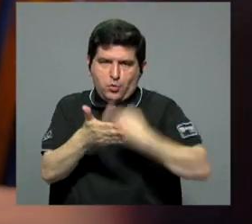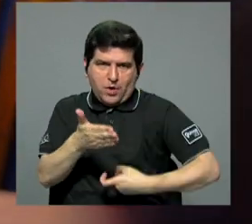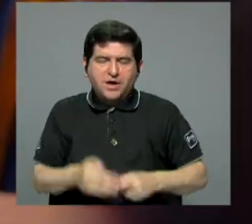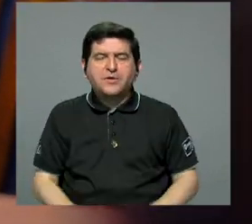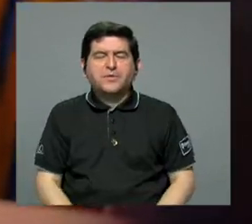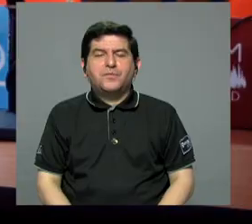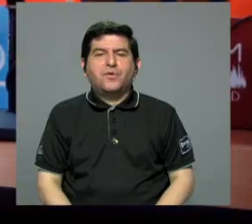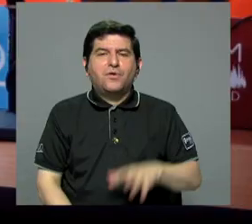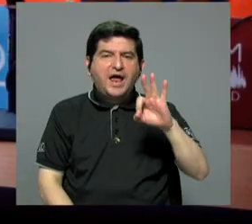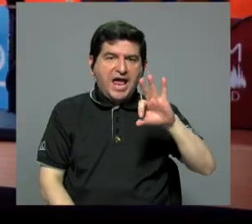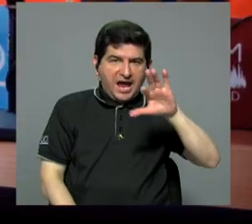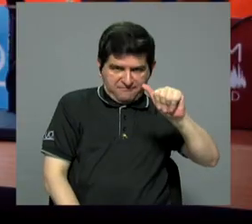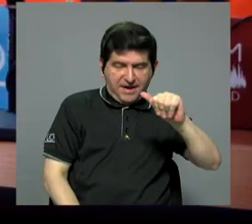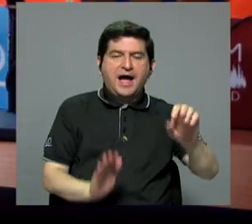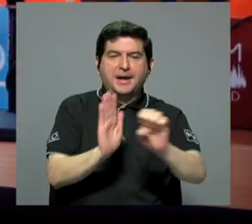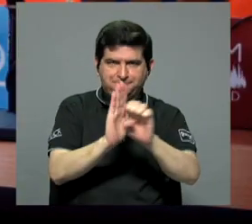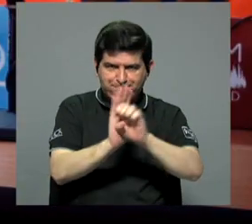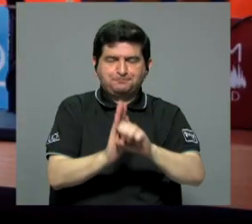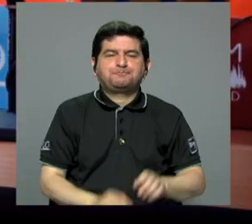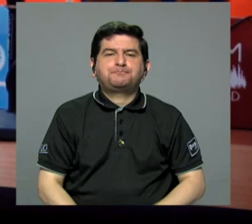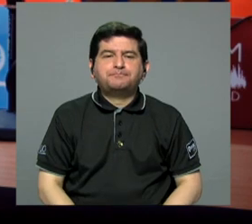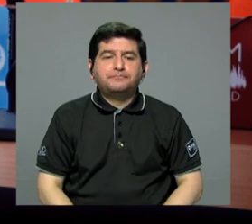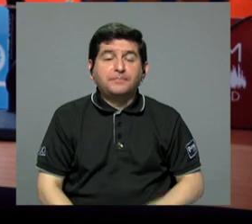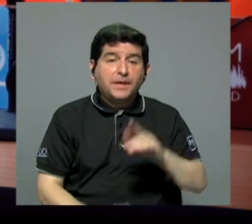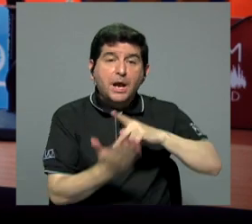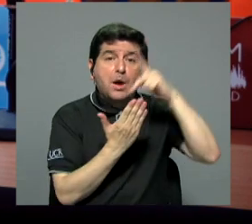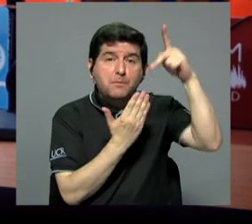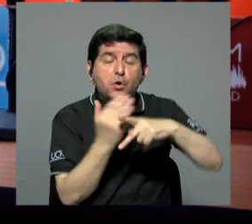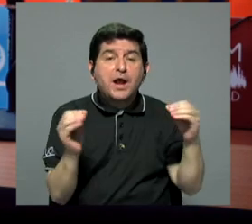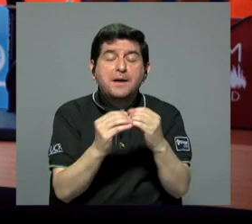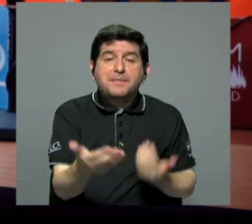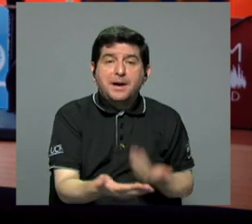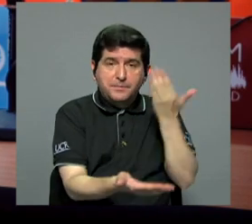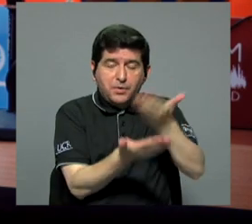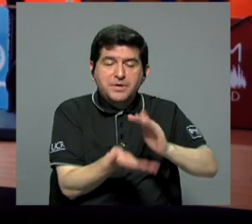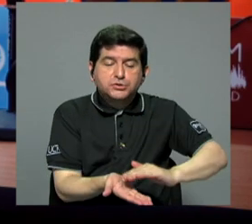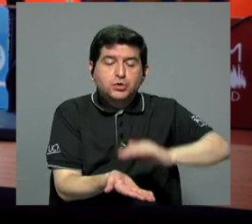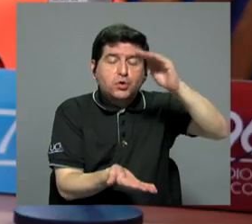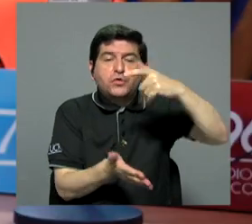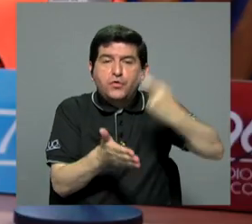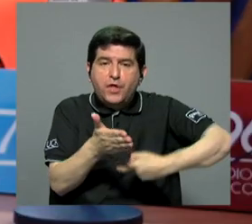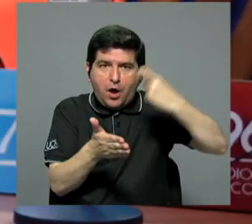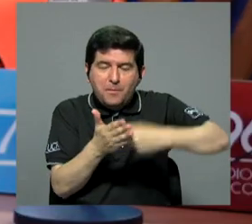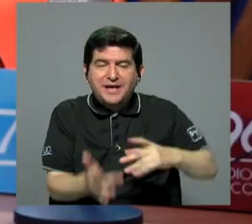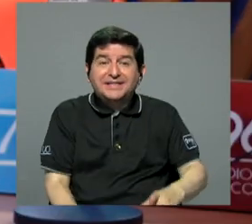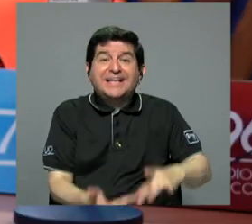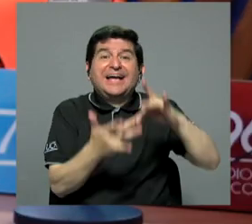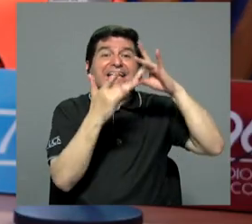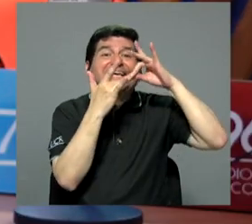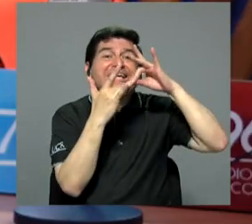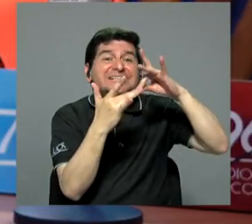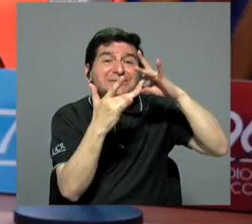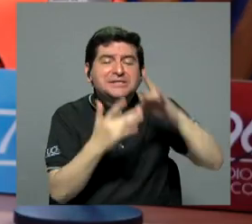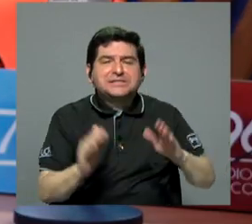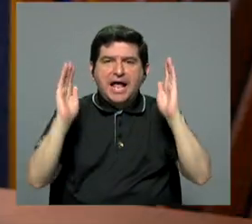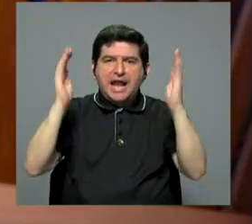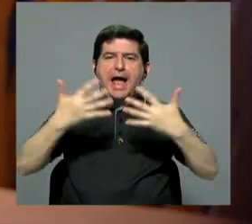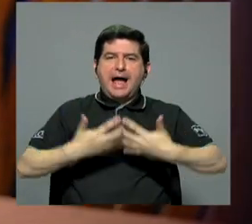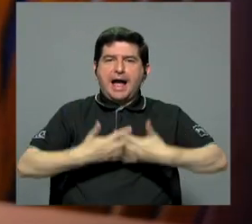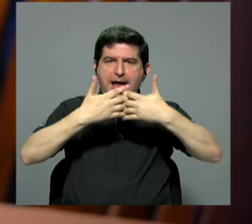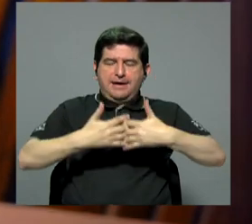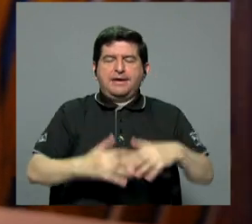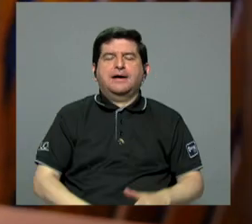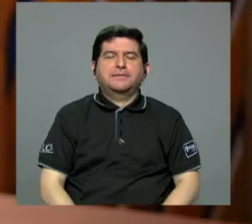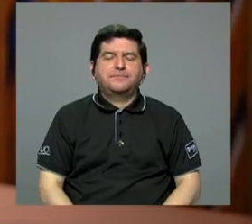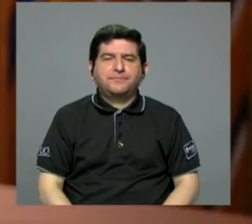El programa del Frente Amplio, por ejemplo, es el que contiene más propuestas de aumento tributario, especialmente hacia grandes empresas.